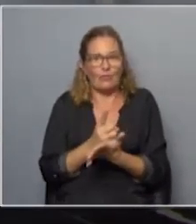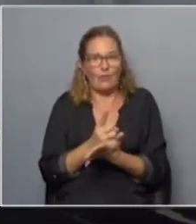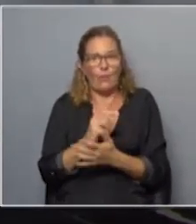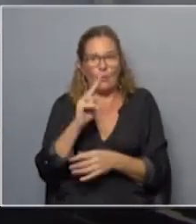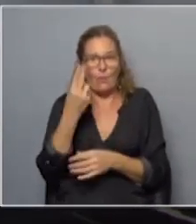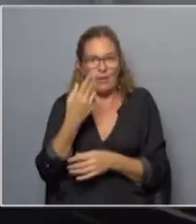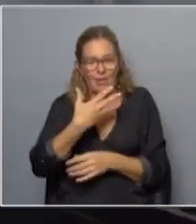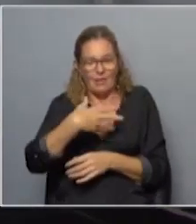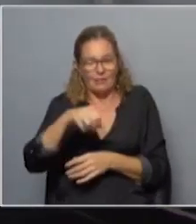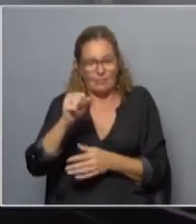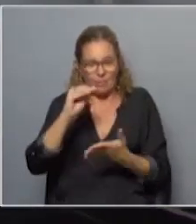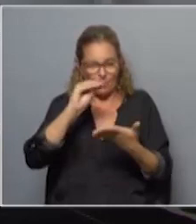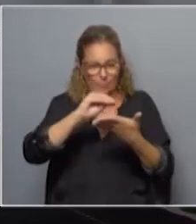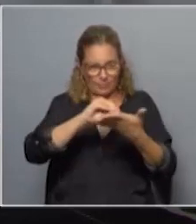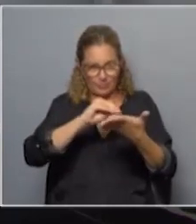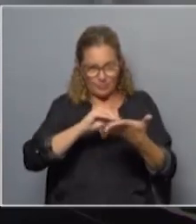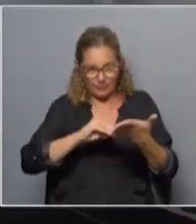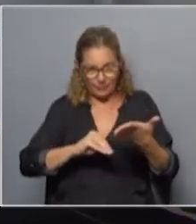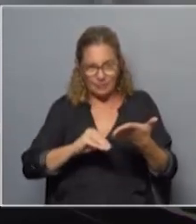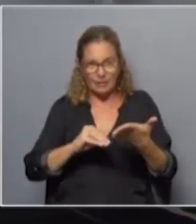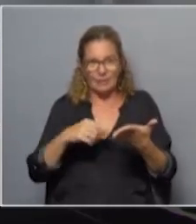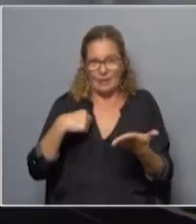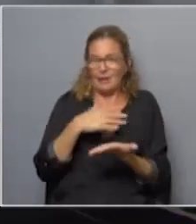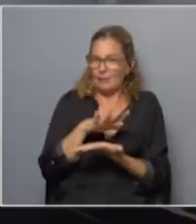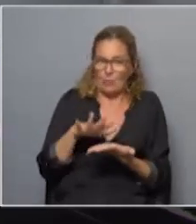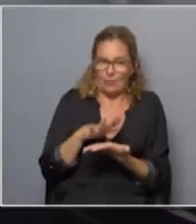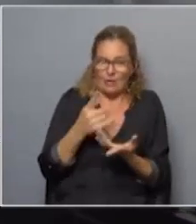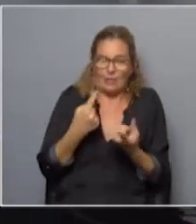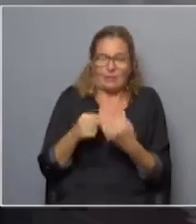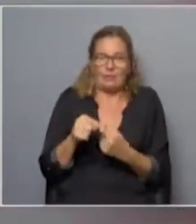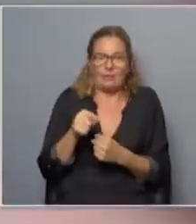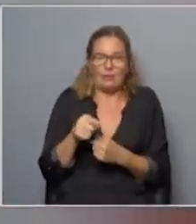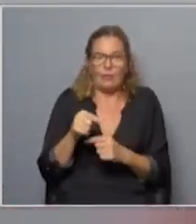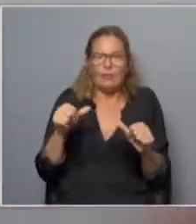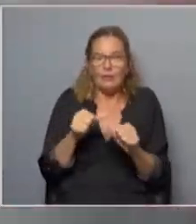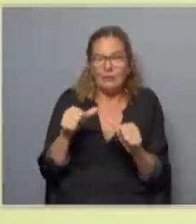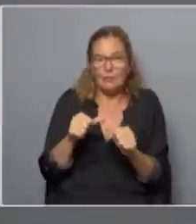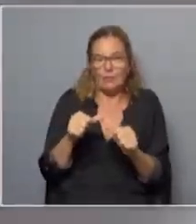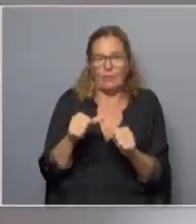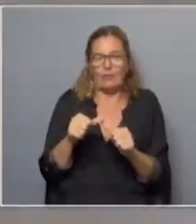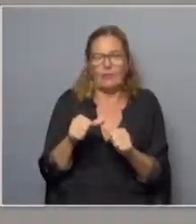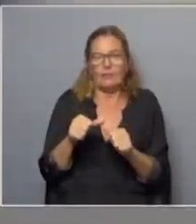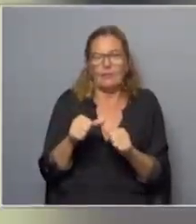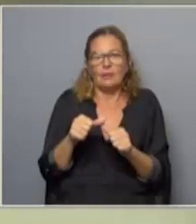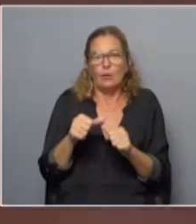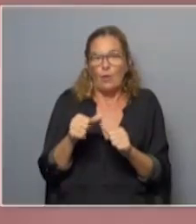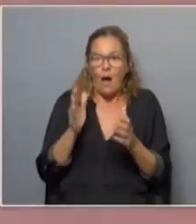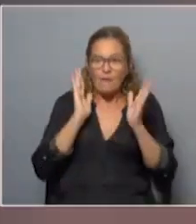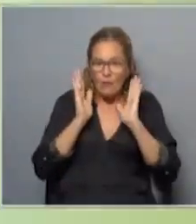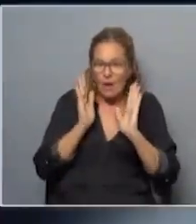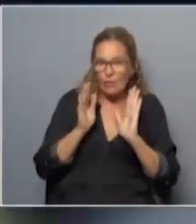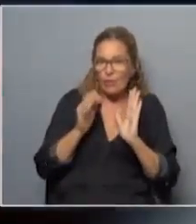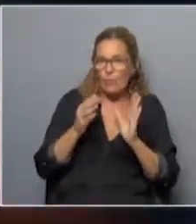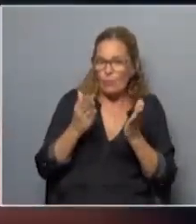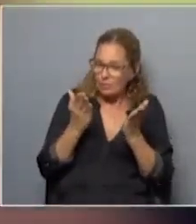llevar un registro de estas situaciones. Entonces, que nosotros hicimos bueno, con los defensores es hacer